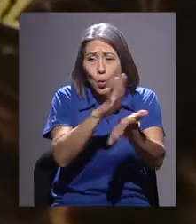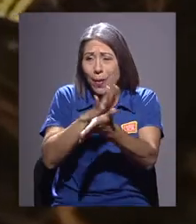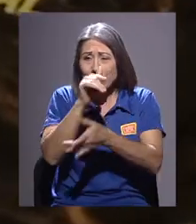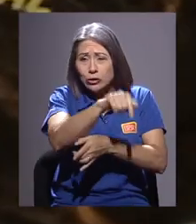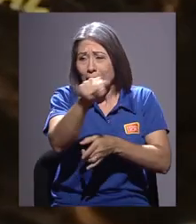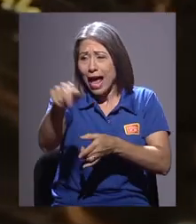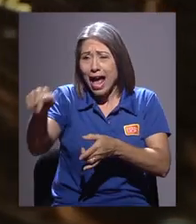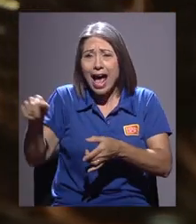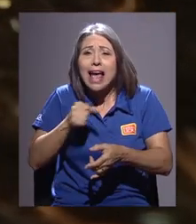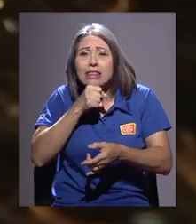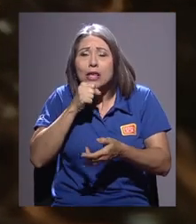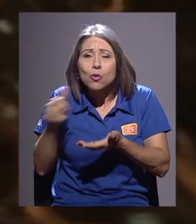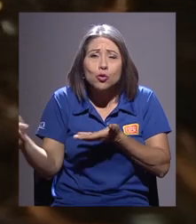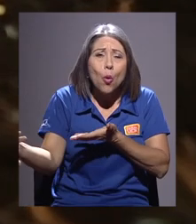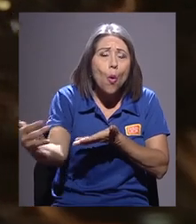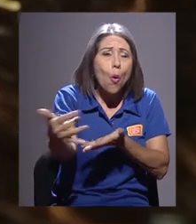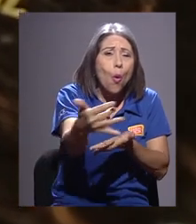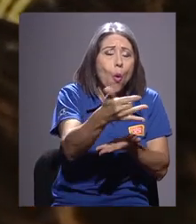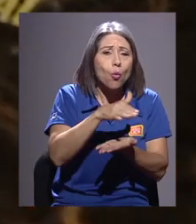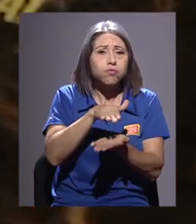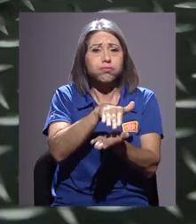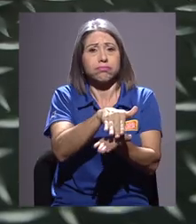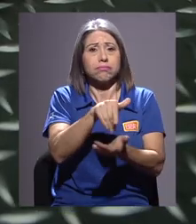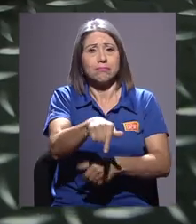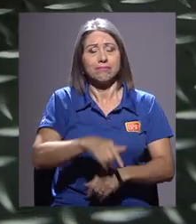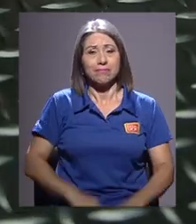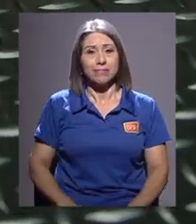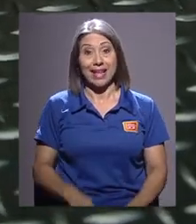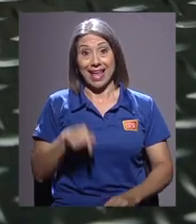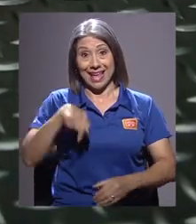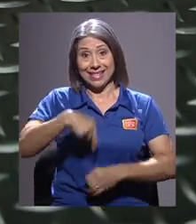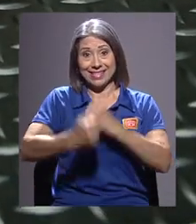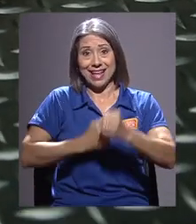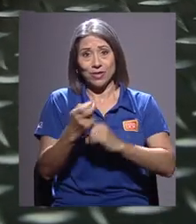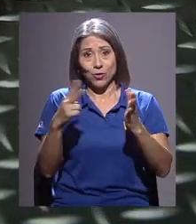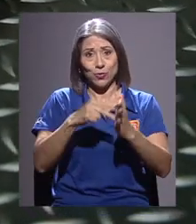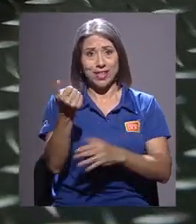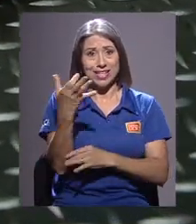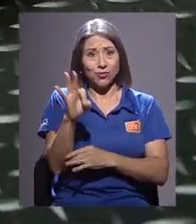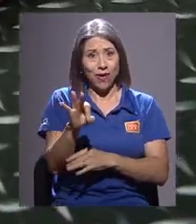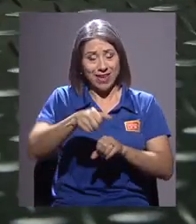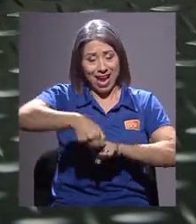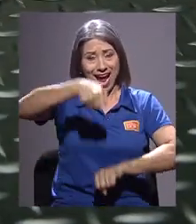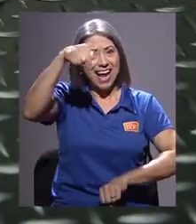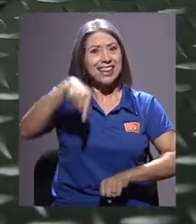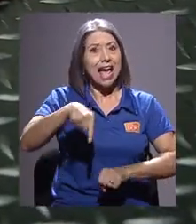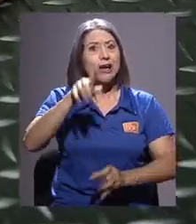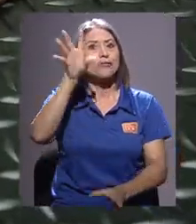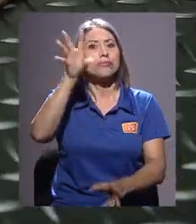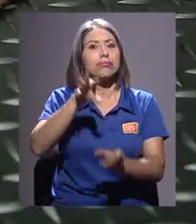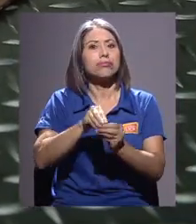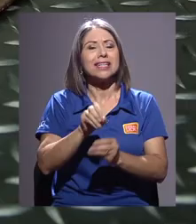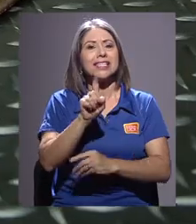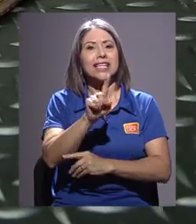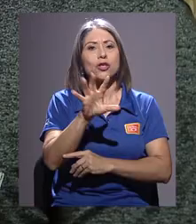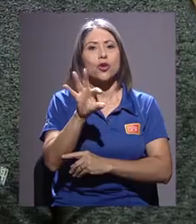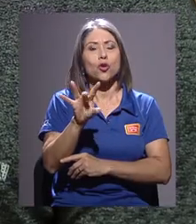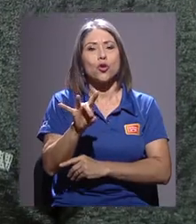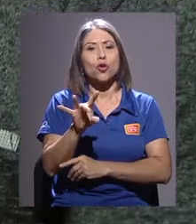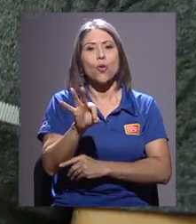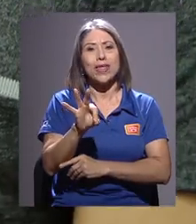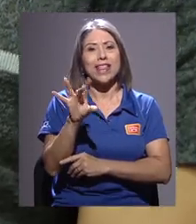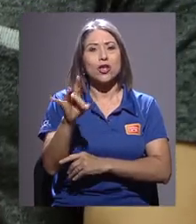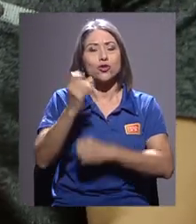documentos, los más antiguos, especialmente los coloniales. Este 2019, el acta cumple 198 años.